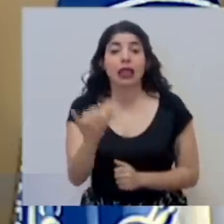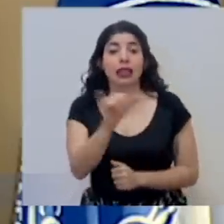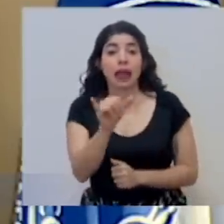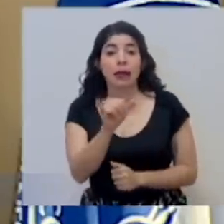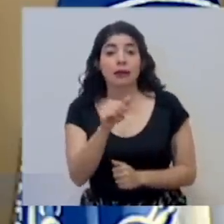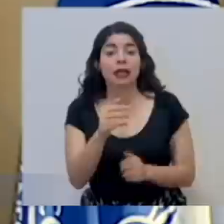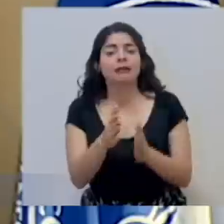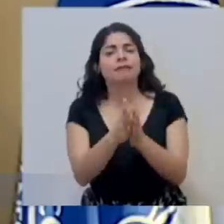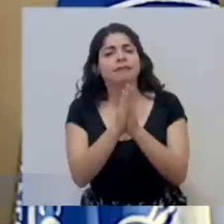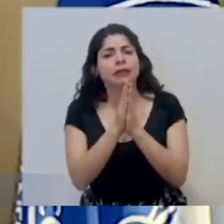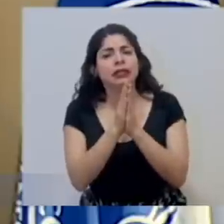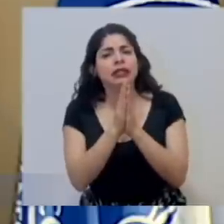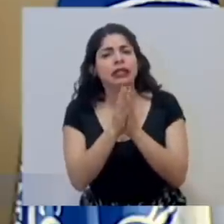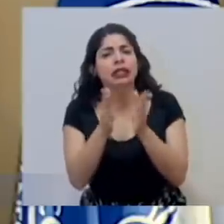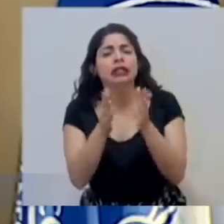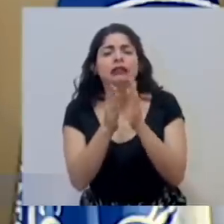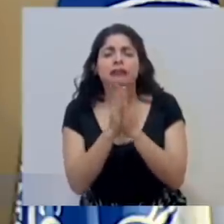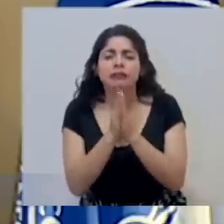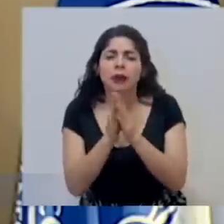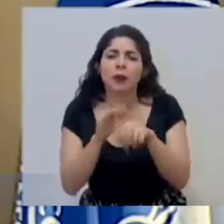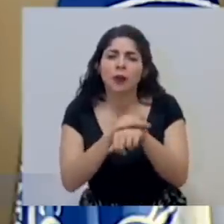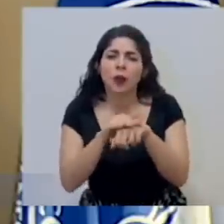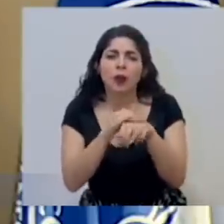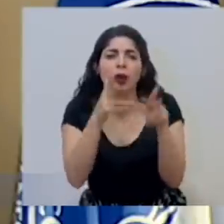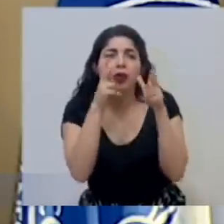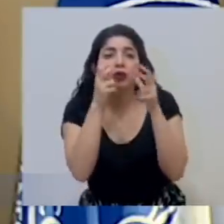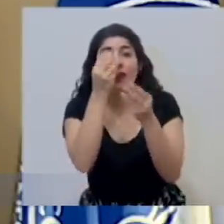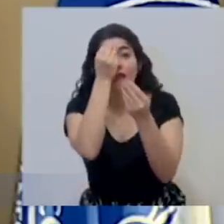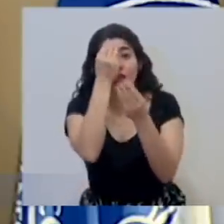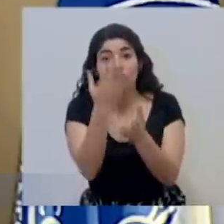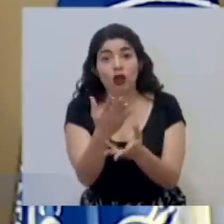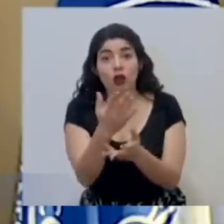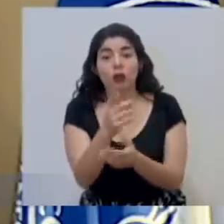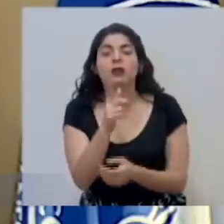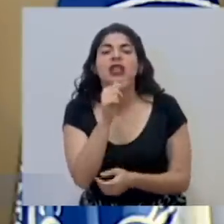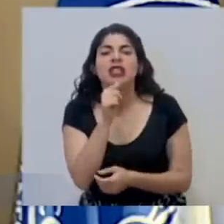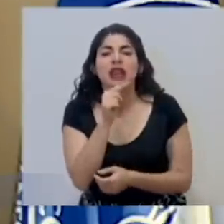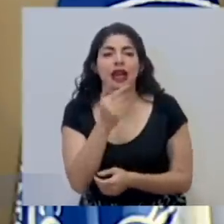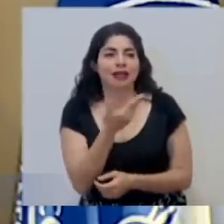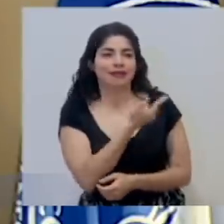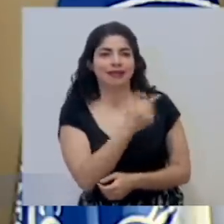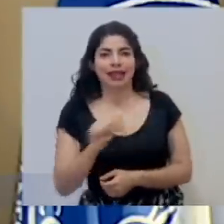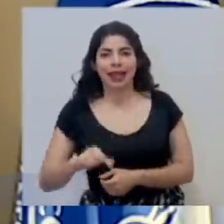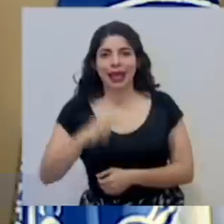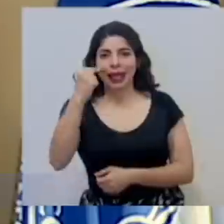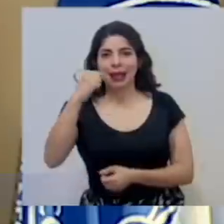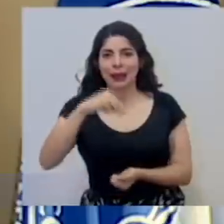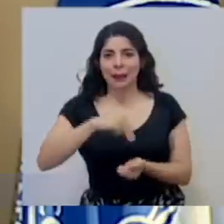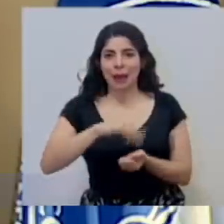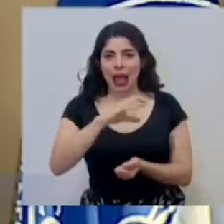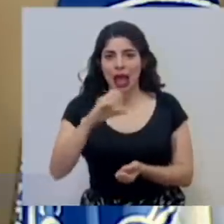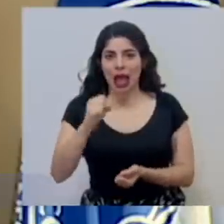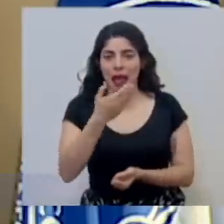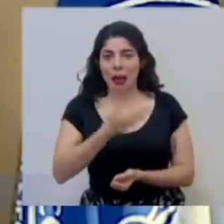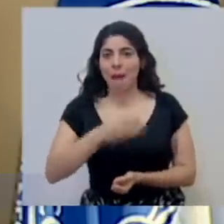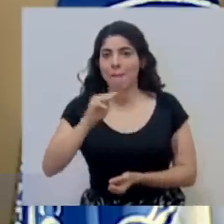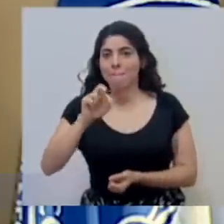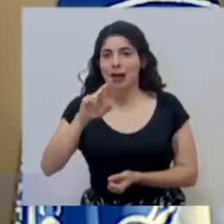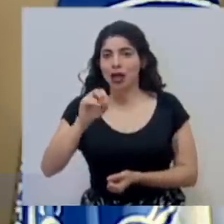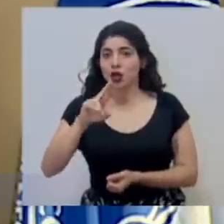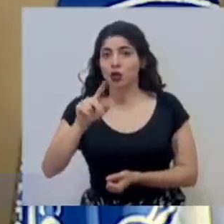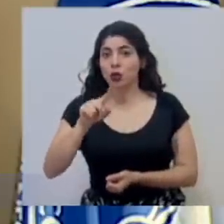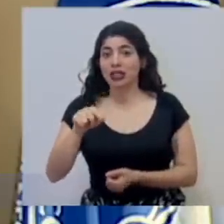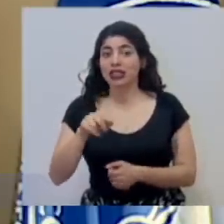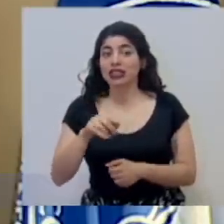también les pido escuchar y ruego escuchar el informe que tiene que dar el gerente médico de la Caja, don Mario